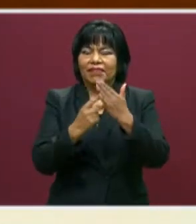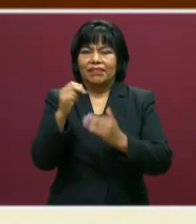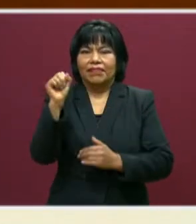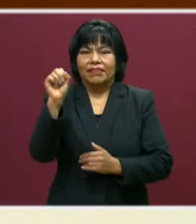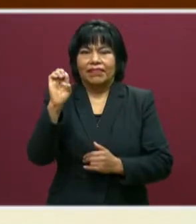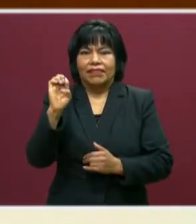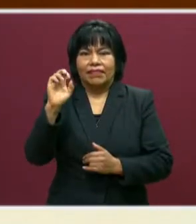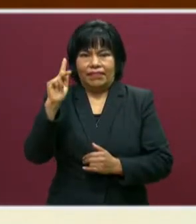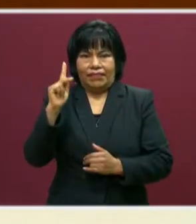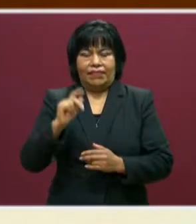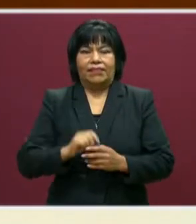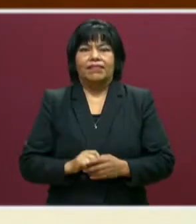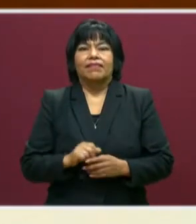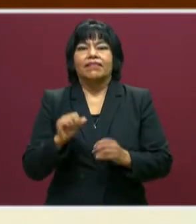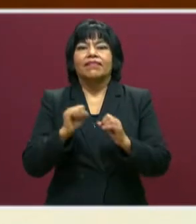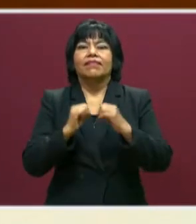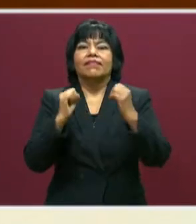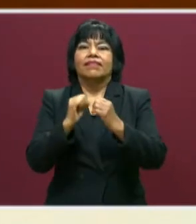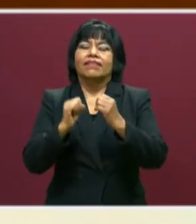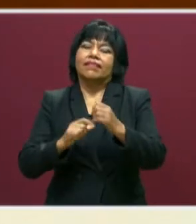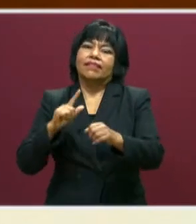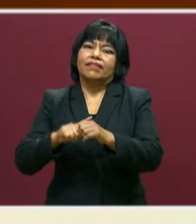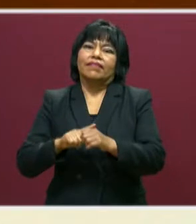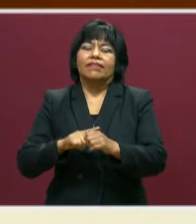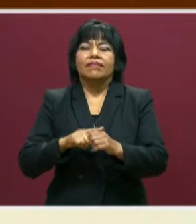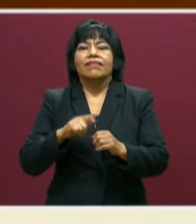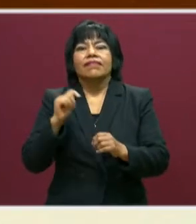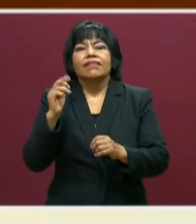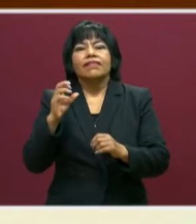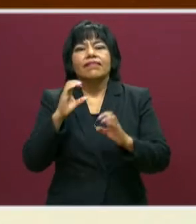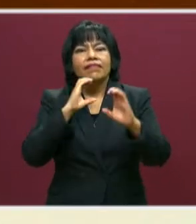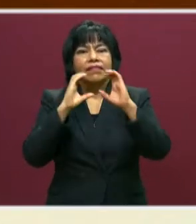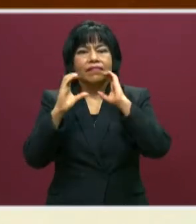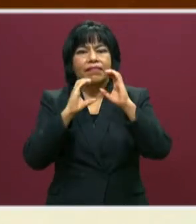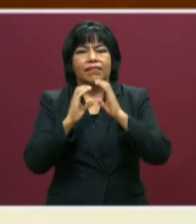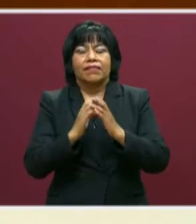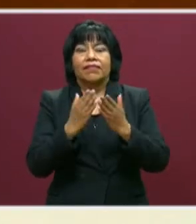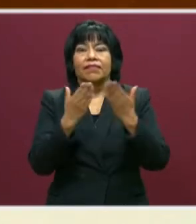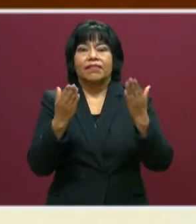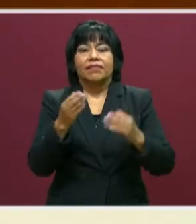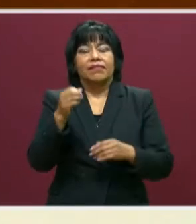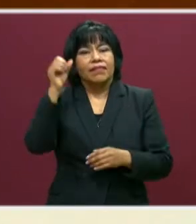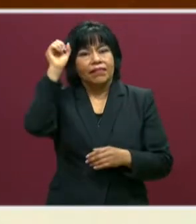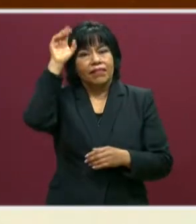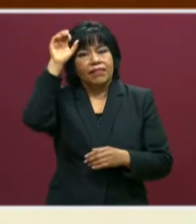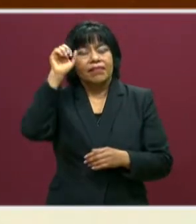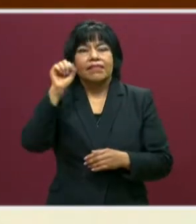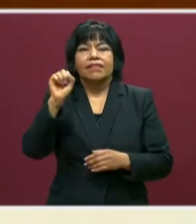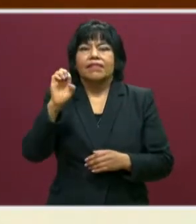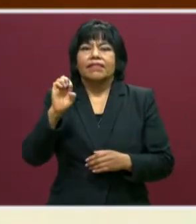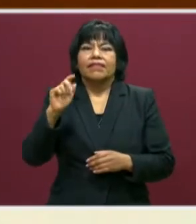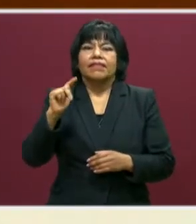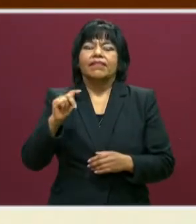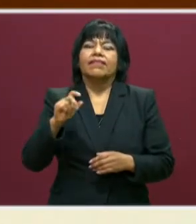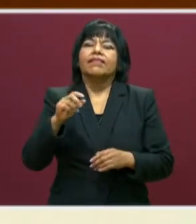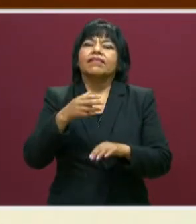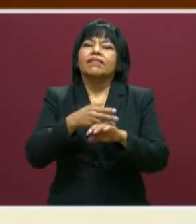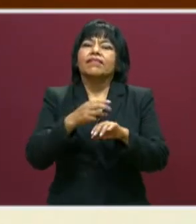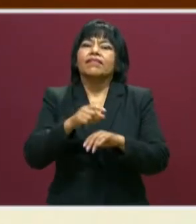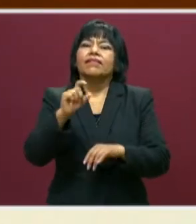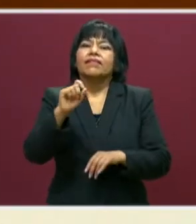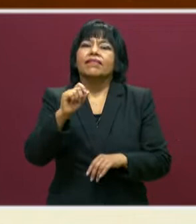Secretaría de Educación y el Sistema Estatal de Telecomunicaciones. Estamos transmitiendo a través de SET Televisión por el canal 26